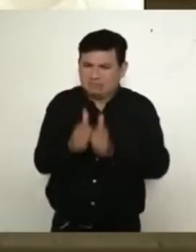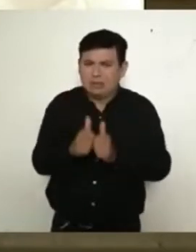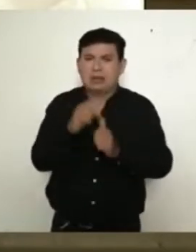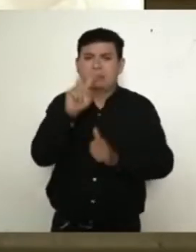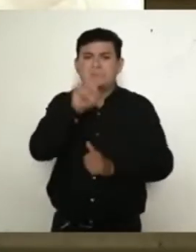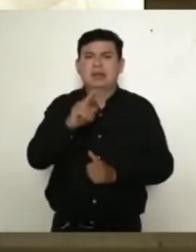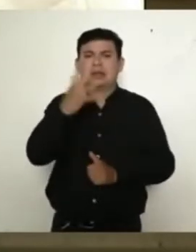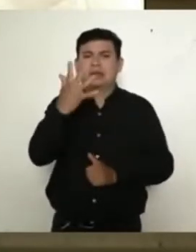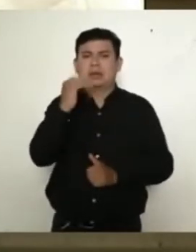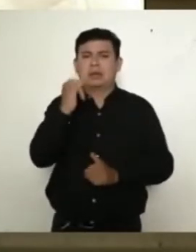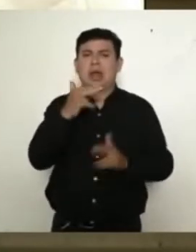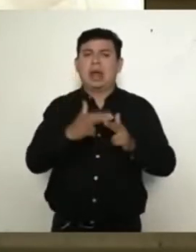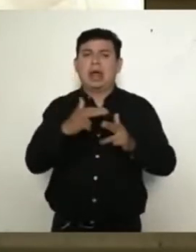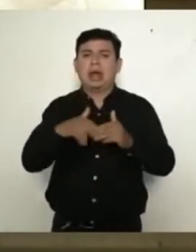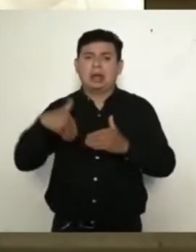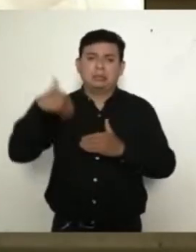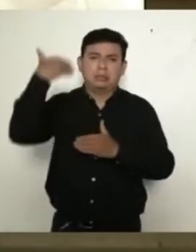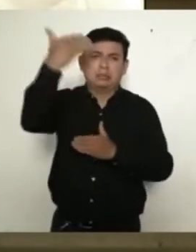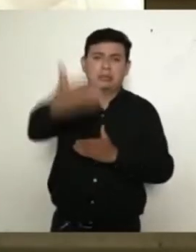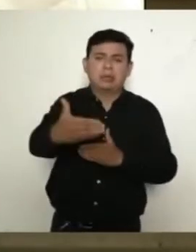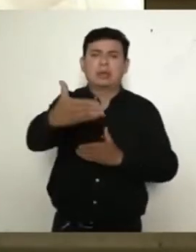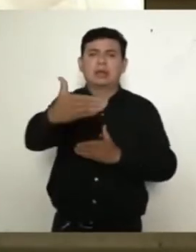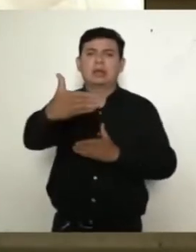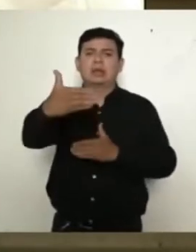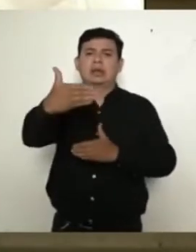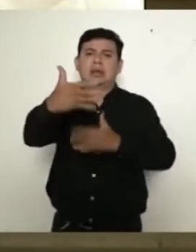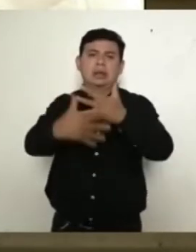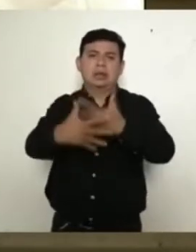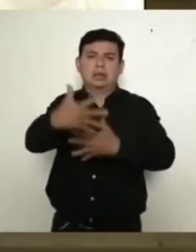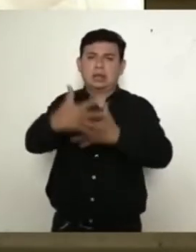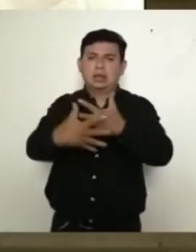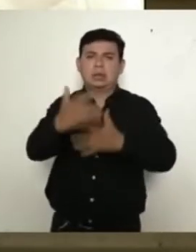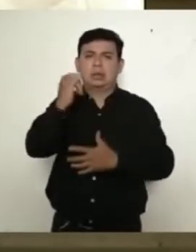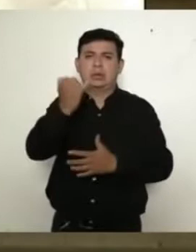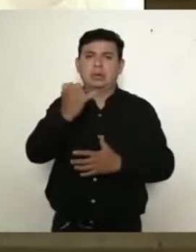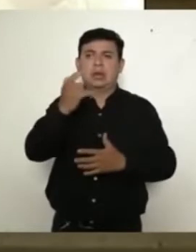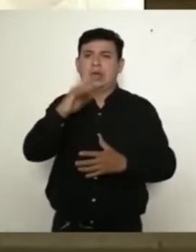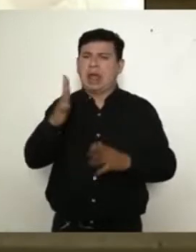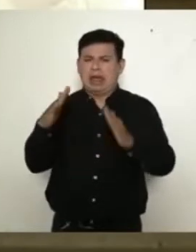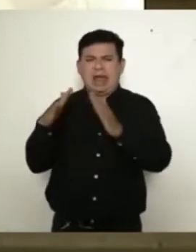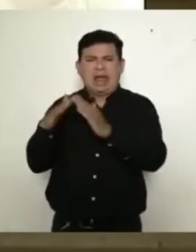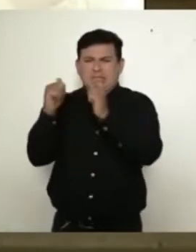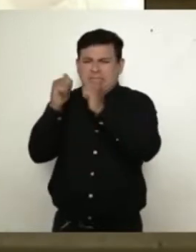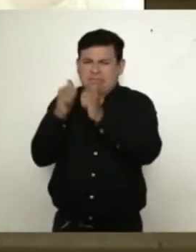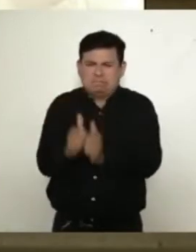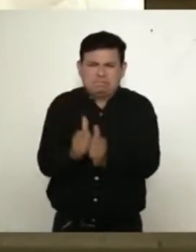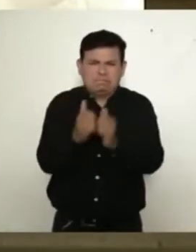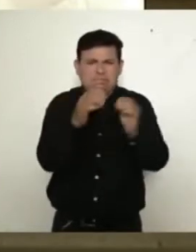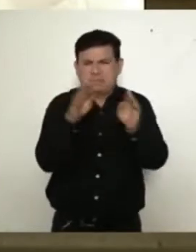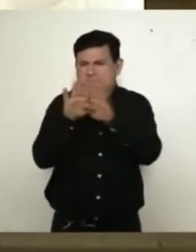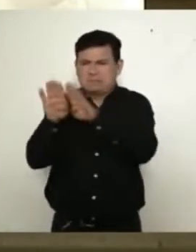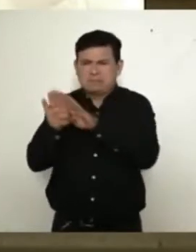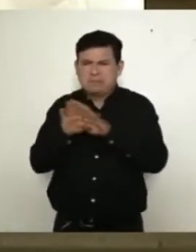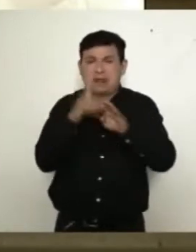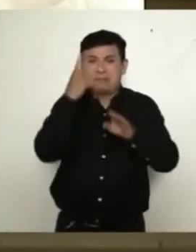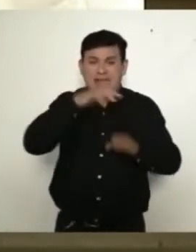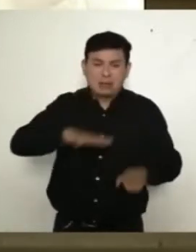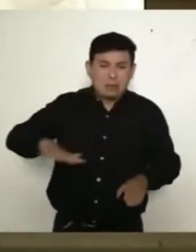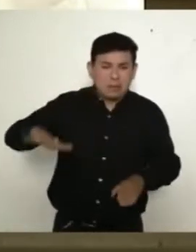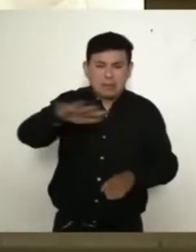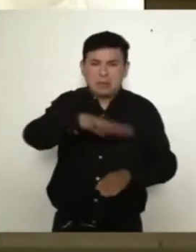junio, hasta el día 15, para que toda la población de los valles centrales